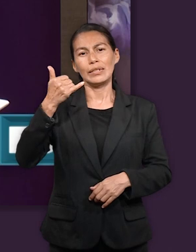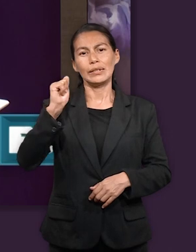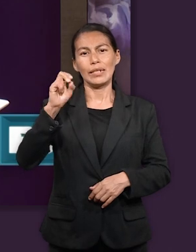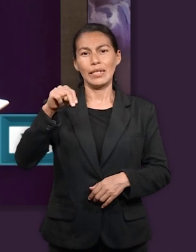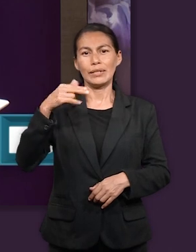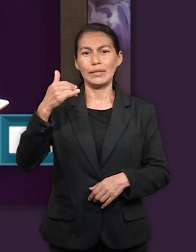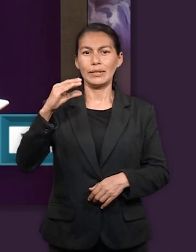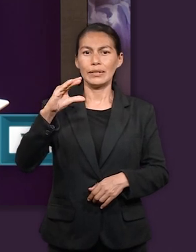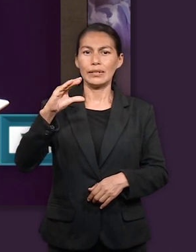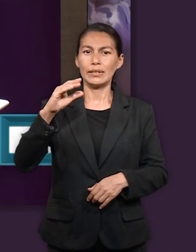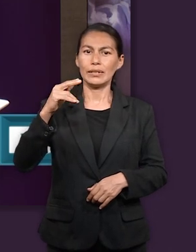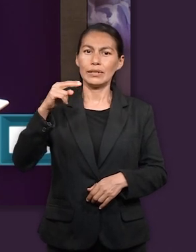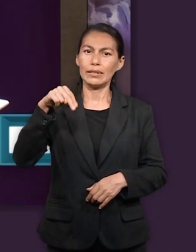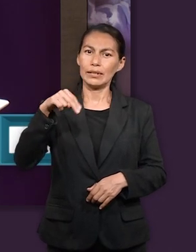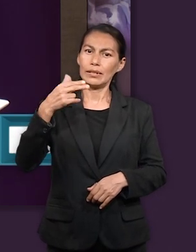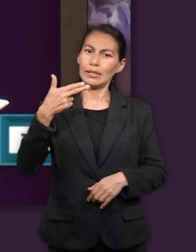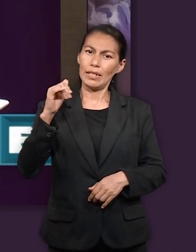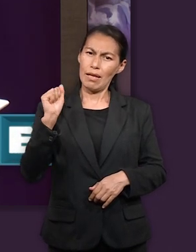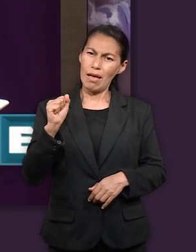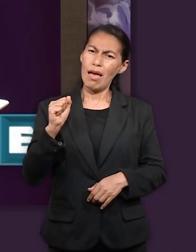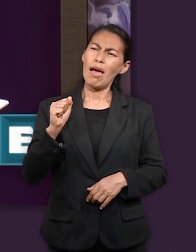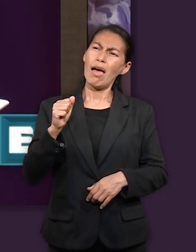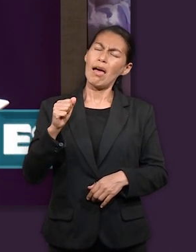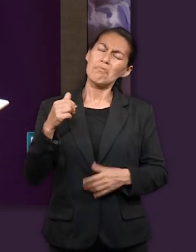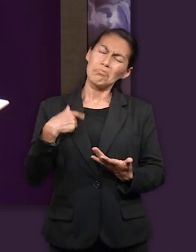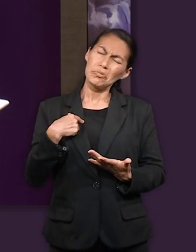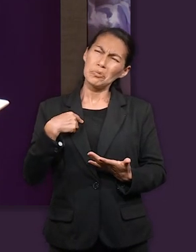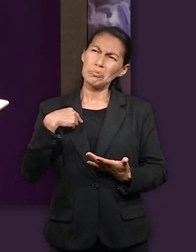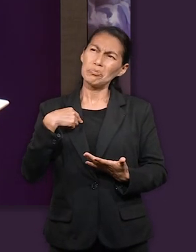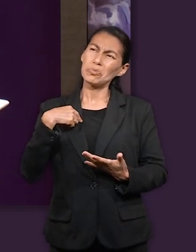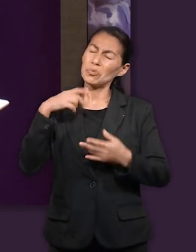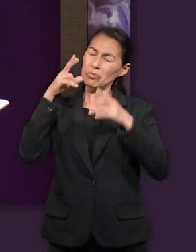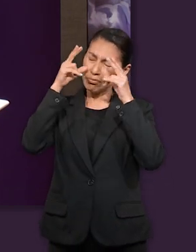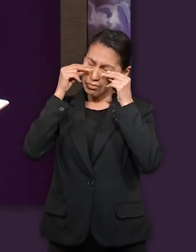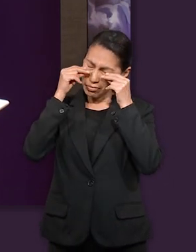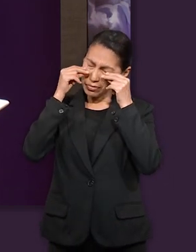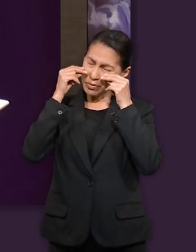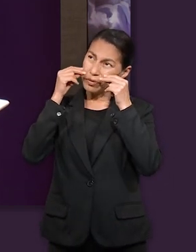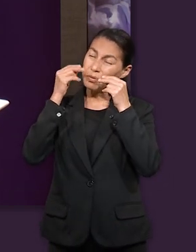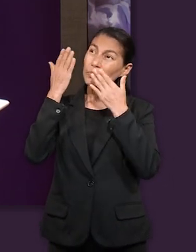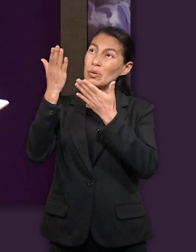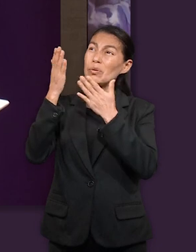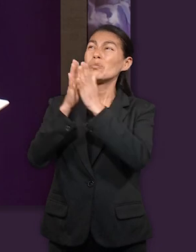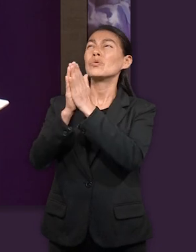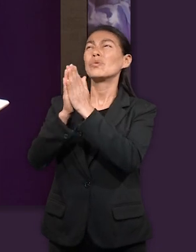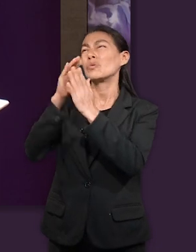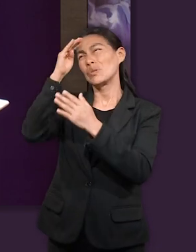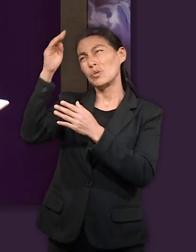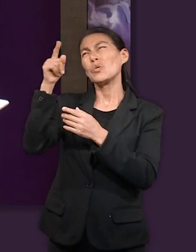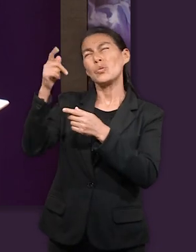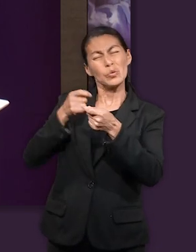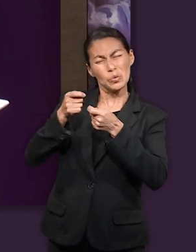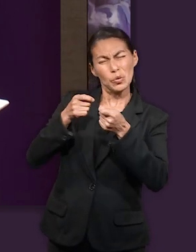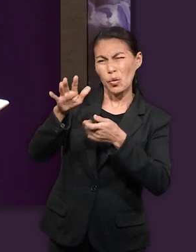la que mantengo mi confianza en Dios pues es cerrando mis ojos y pidiendo que Él dirija las situaciones.